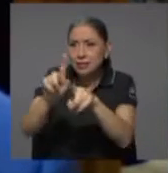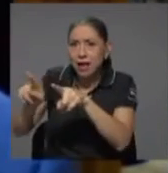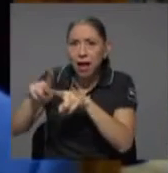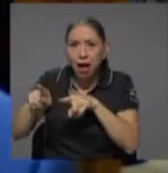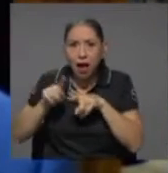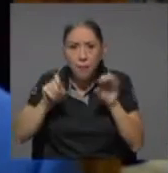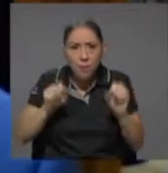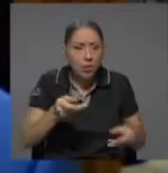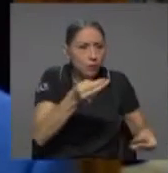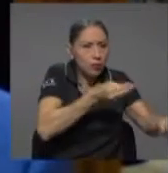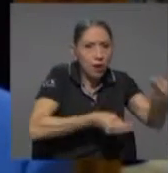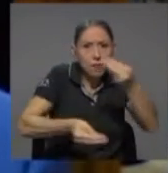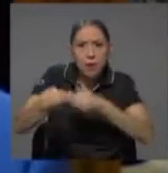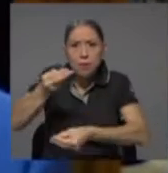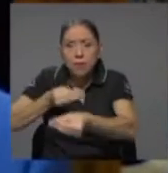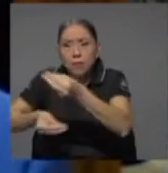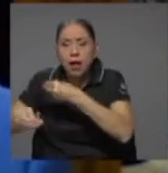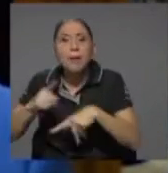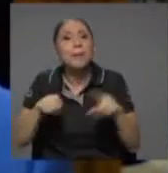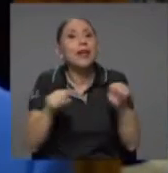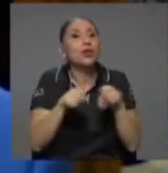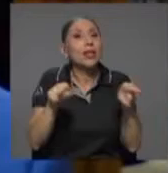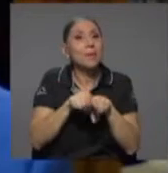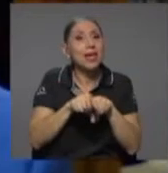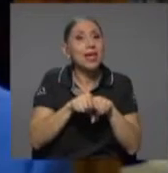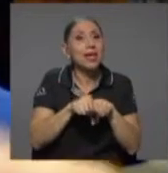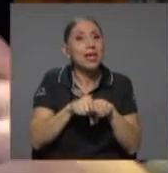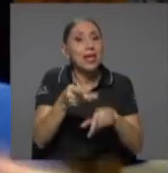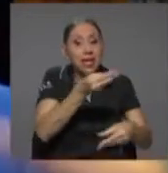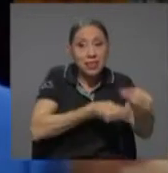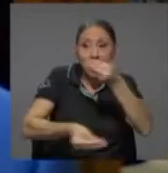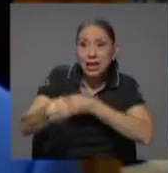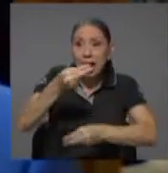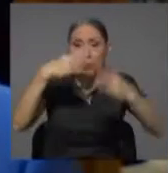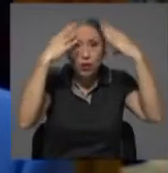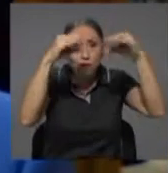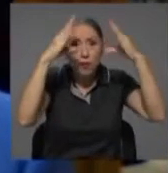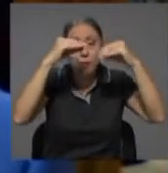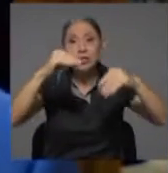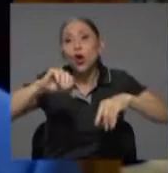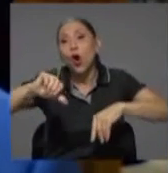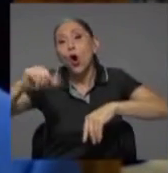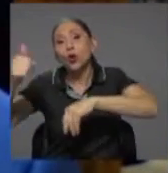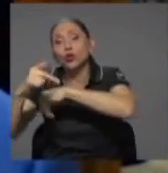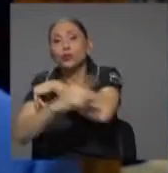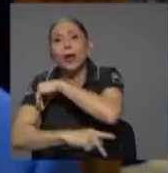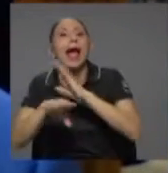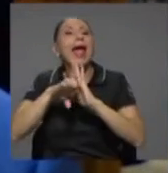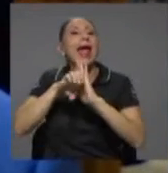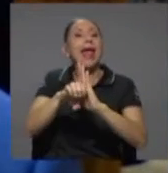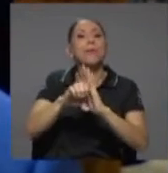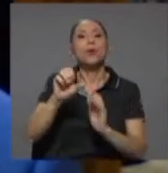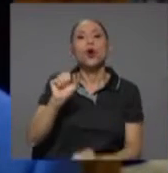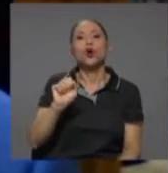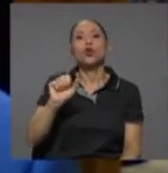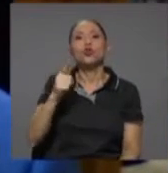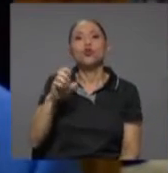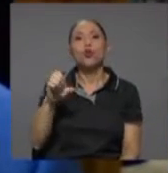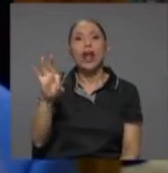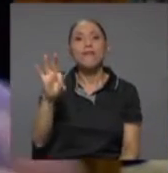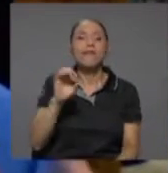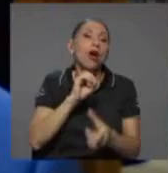muy importante esto, el intercambio de información más allá de nuestras fronteras. Es decir, que si, por ejemplo, la SUGEF o la SUGEVAL, la